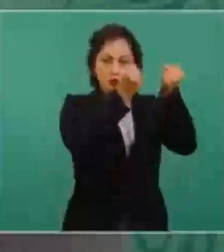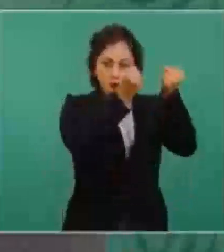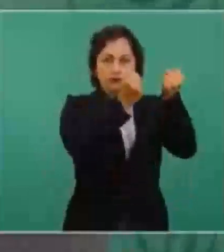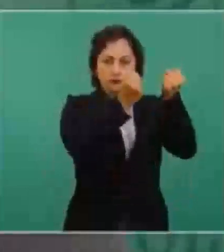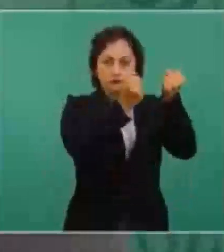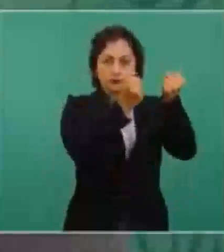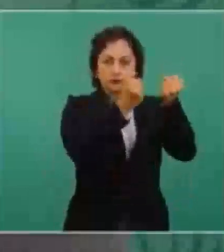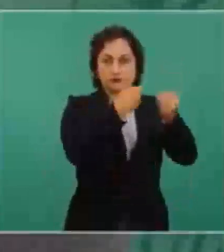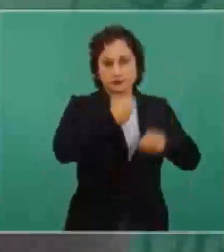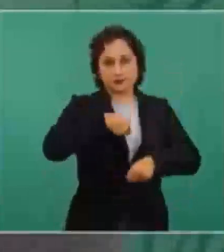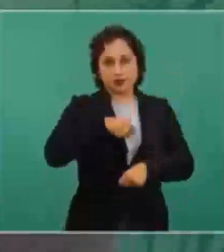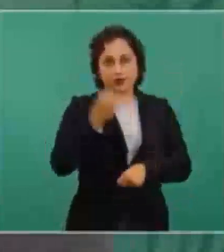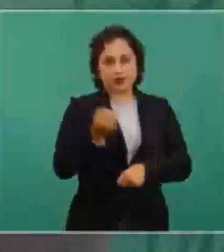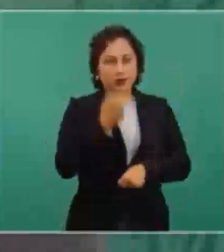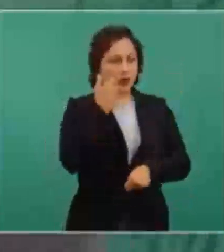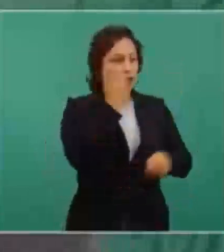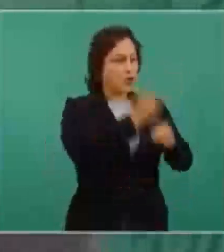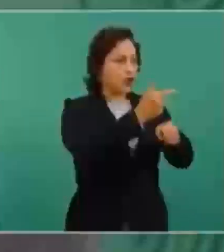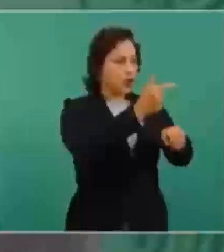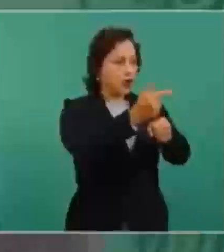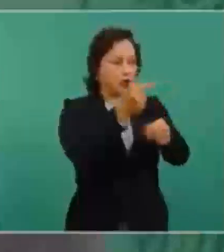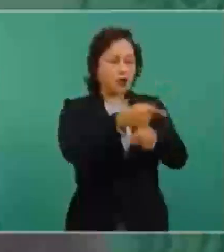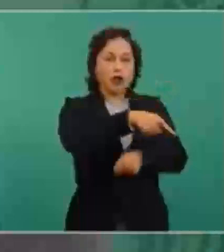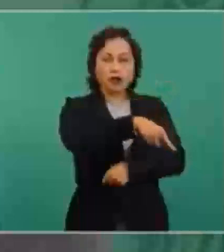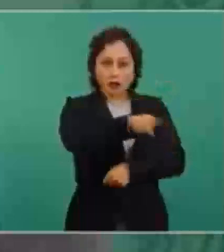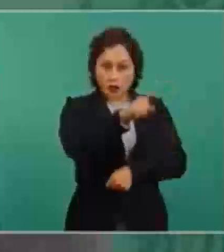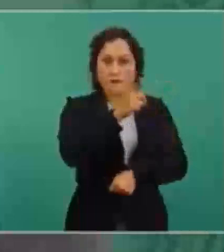se encontraron buenas reservas de petróleo